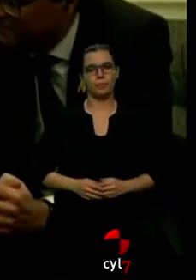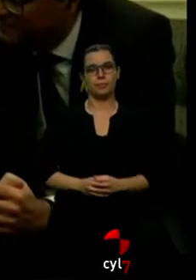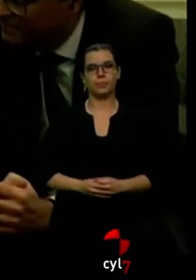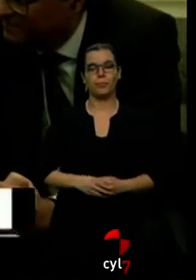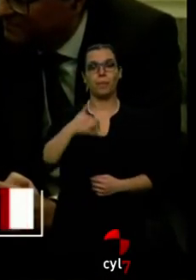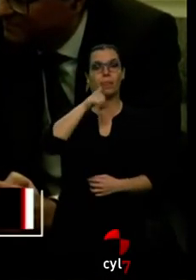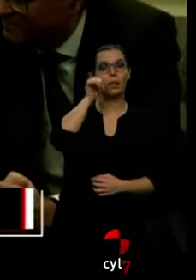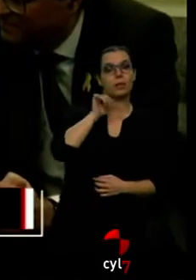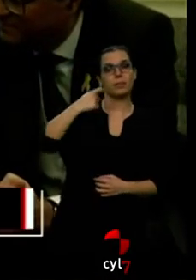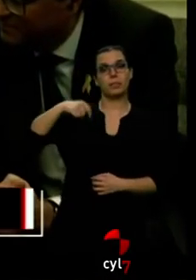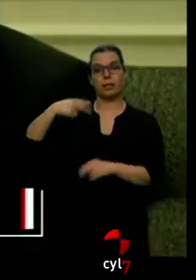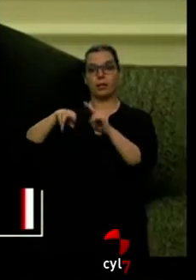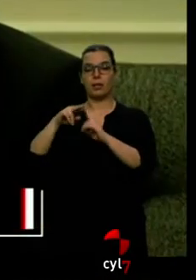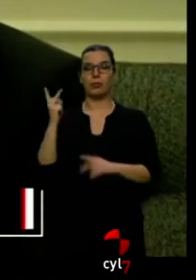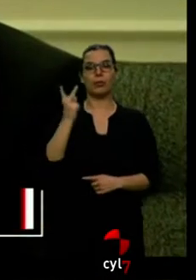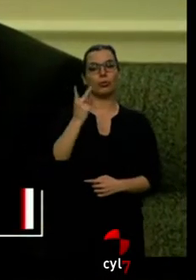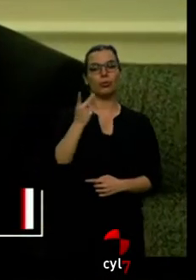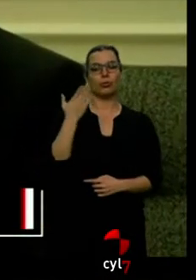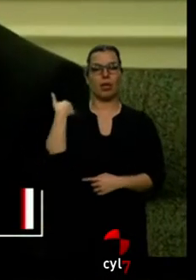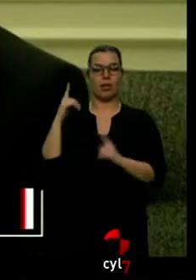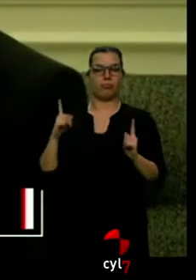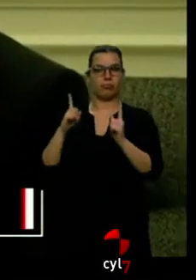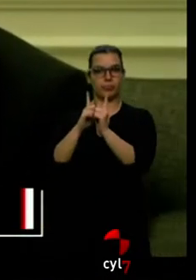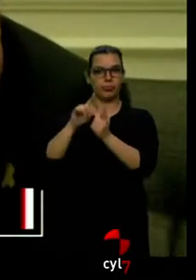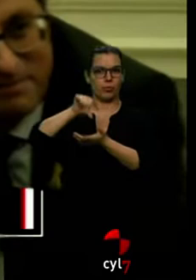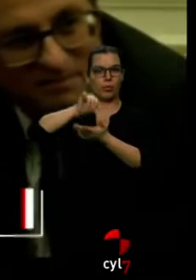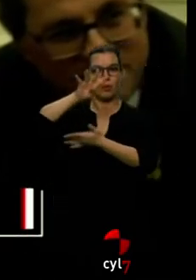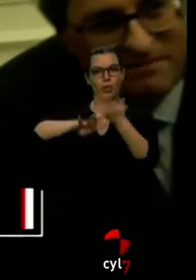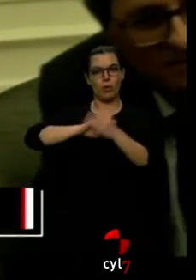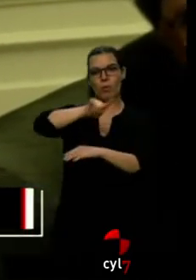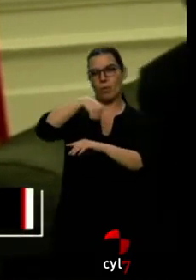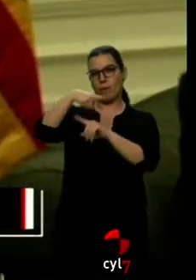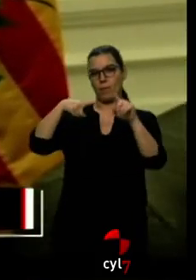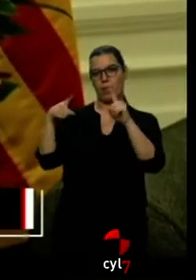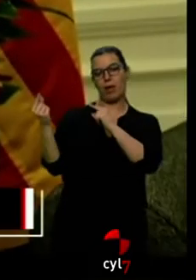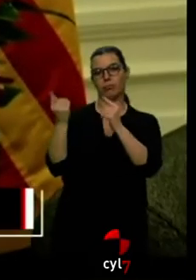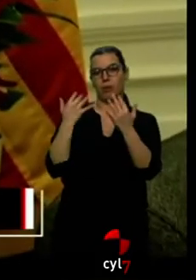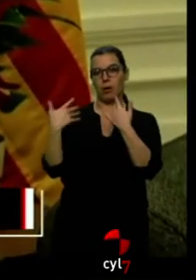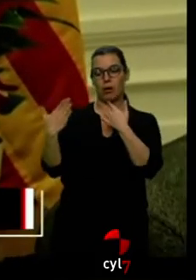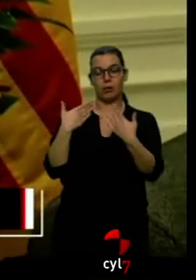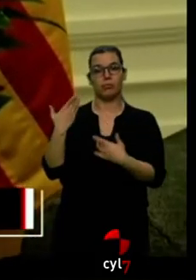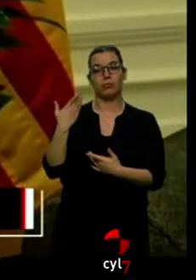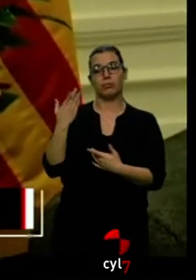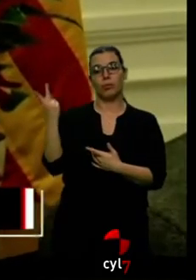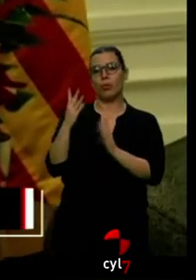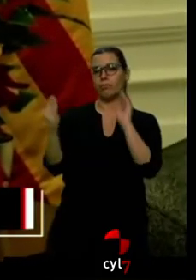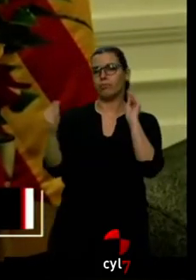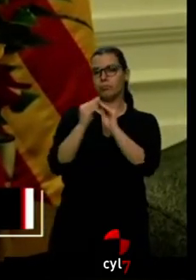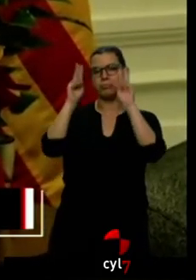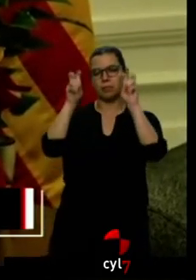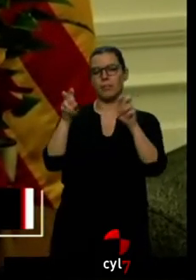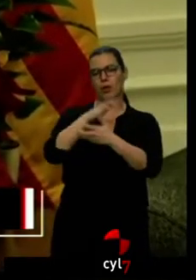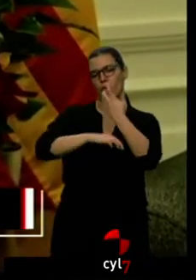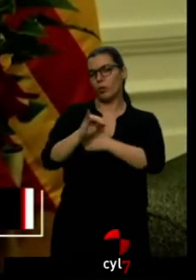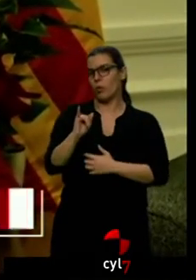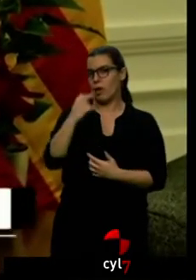Sánchez y Torra se reunieron ayer en Barcelona. Hora y media duró ese encuentro en el que ambos gobiernos han coincidido. Hay conflicto. Ya avanzan que